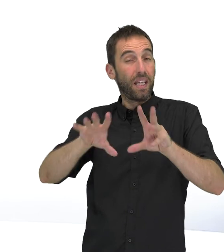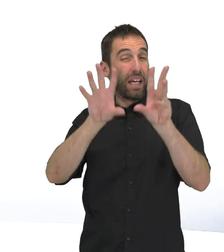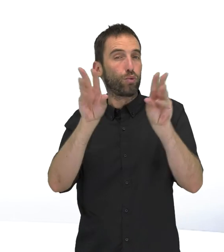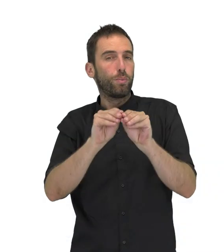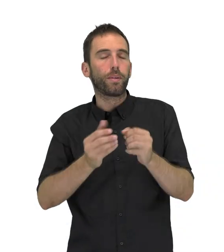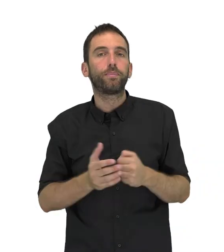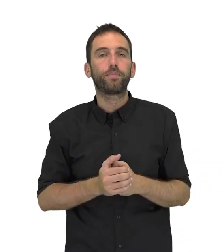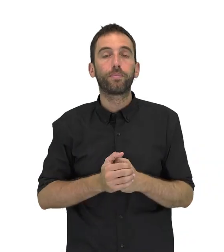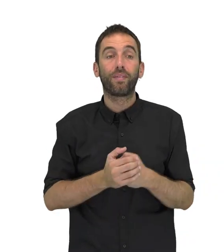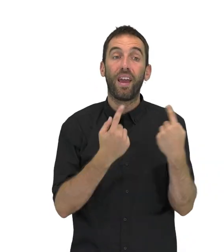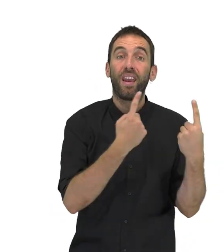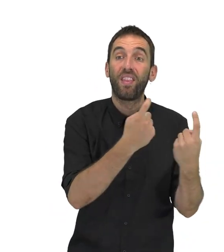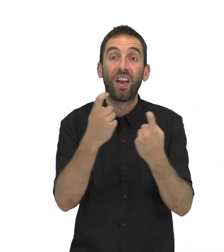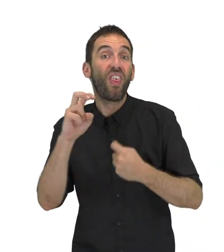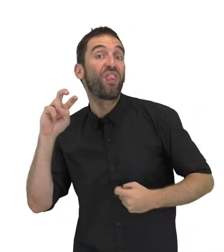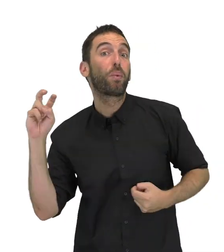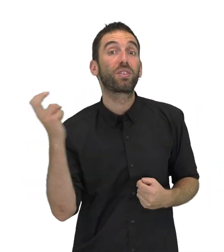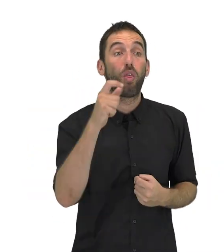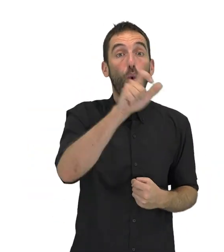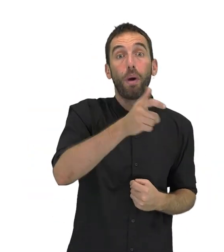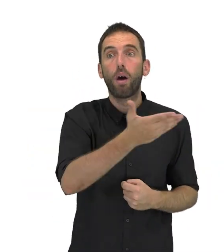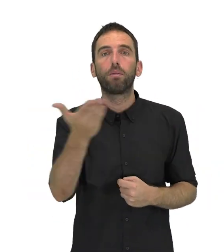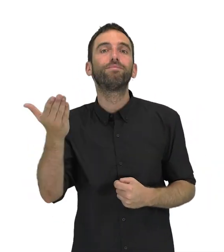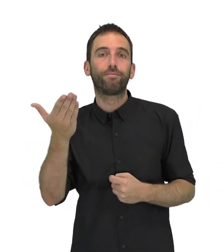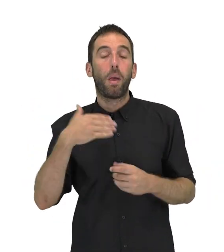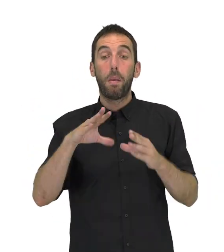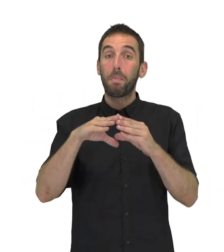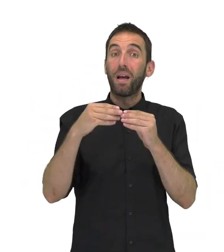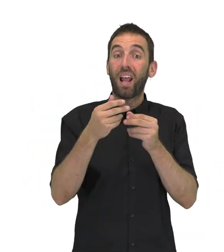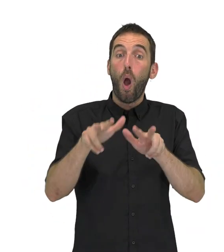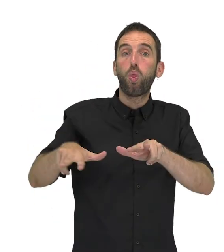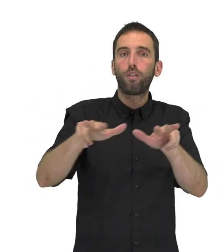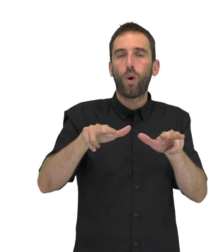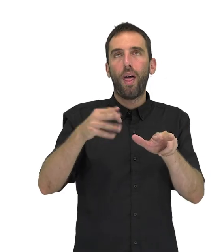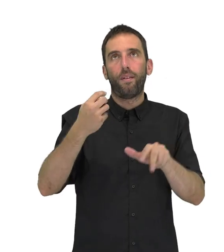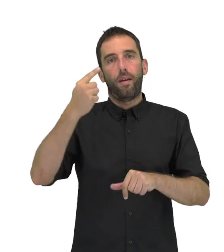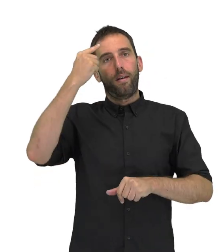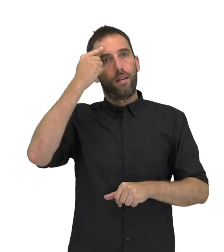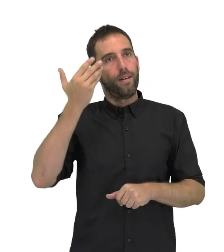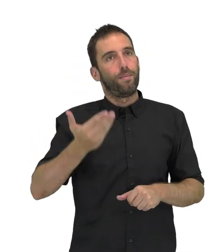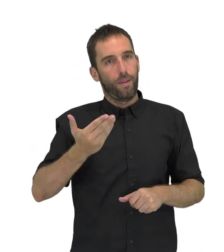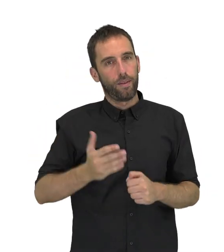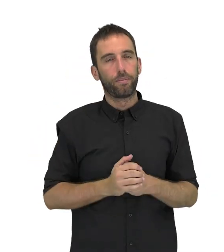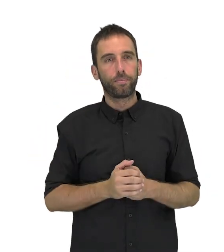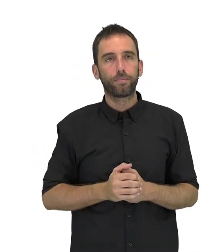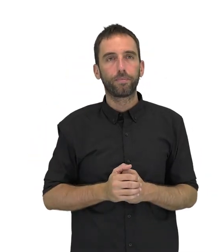En resumen, debemos atender las necesidades de la diversidad humana cuando utilicemos material audiovisual.